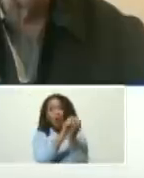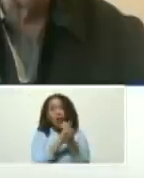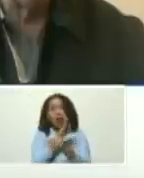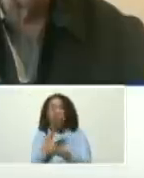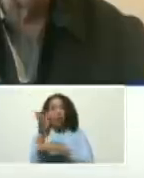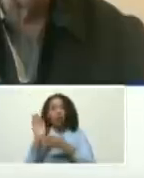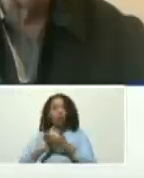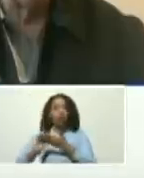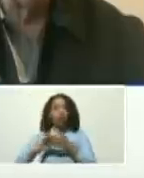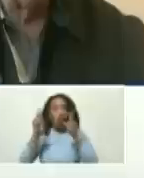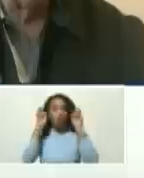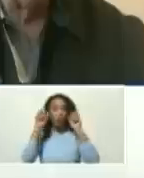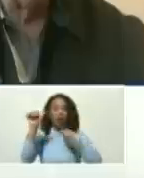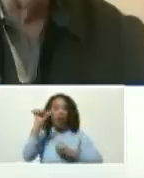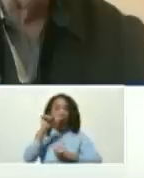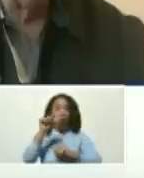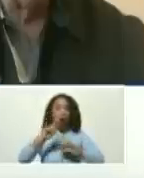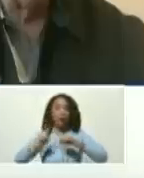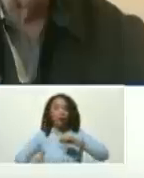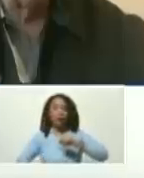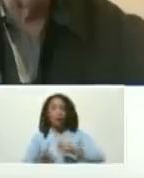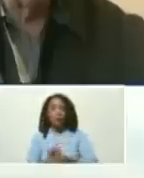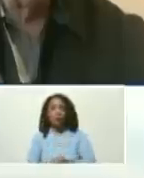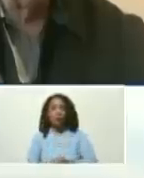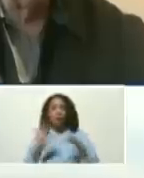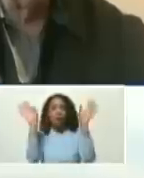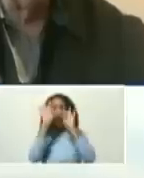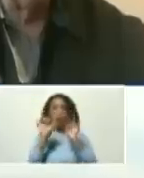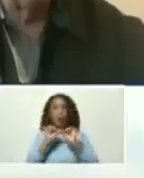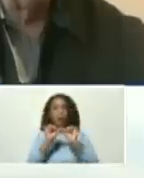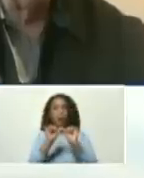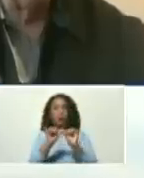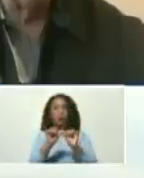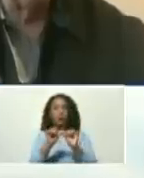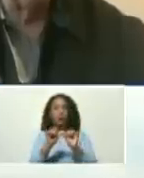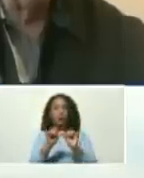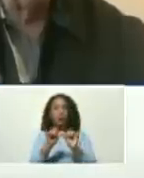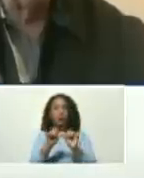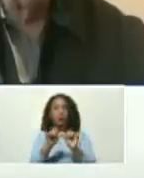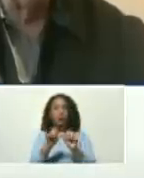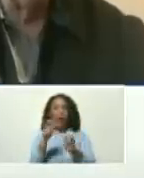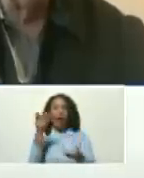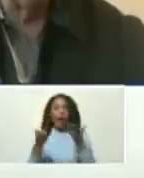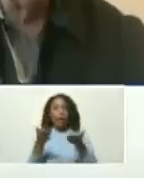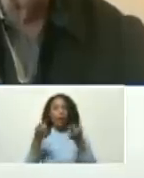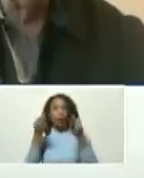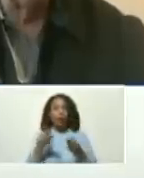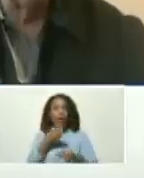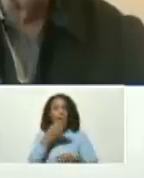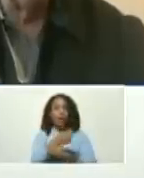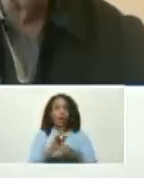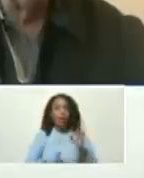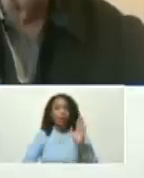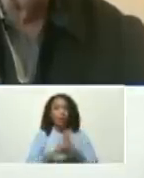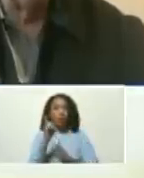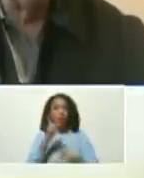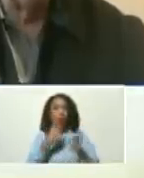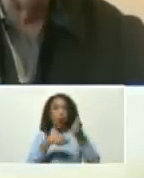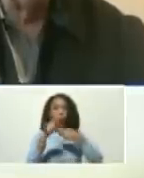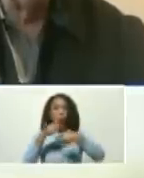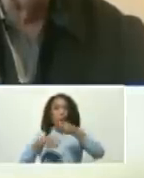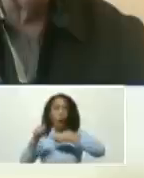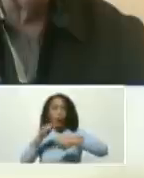solución de los temas agua electricidad de manera permanente estable tenemos que ir al desarrollo comercial